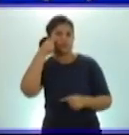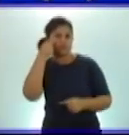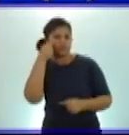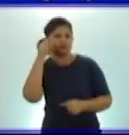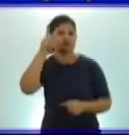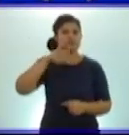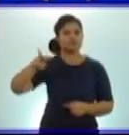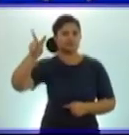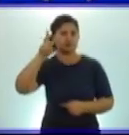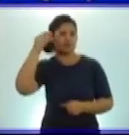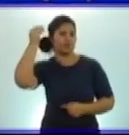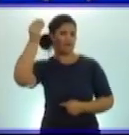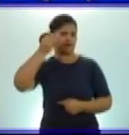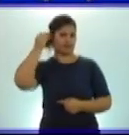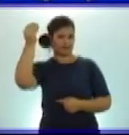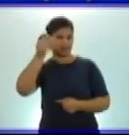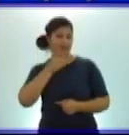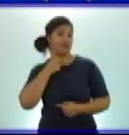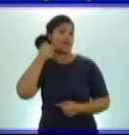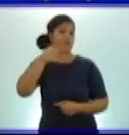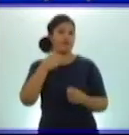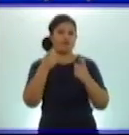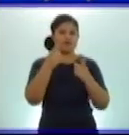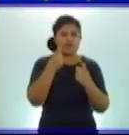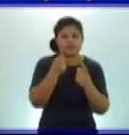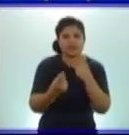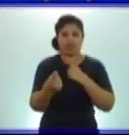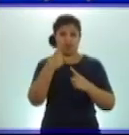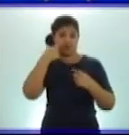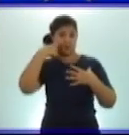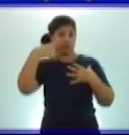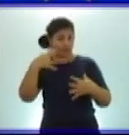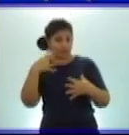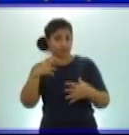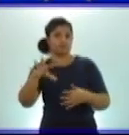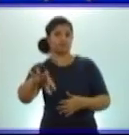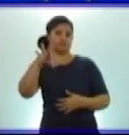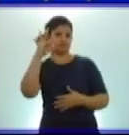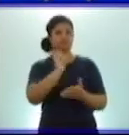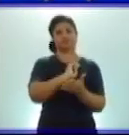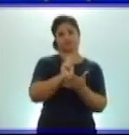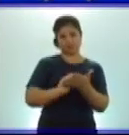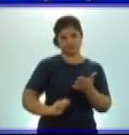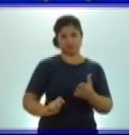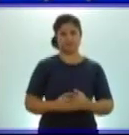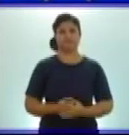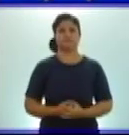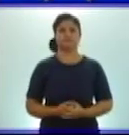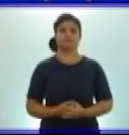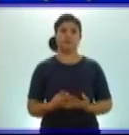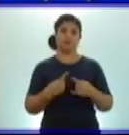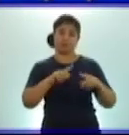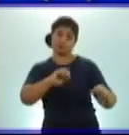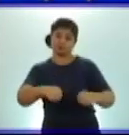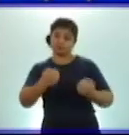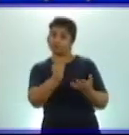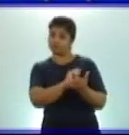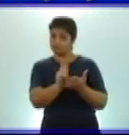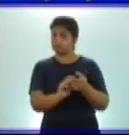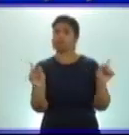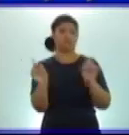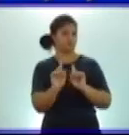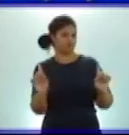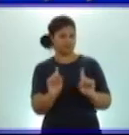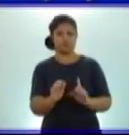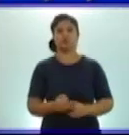ellos y van a anotar si es necesario algo. Pero no es obligatorio que estos ejercicios que yo voy a presentar a continuación se